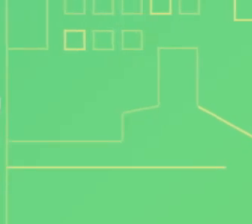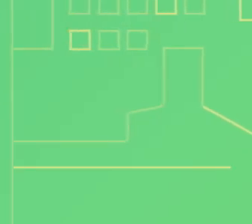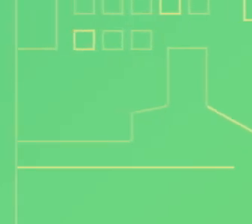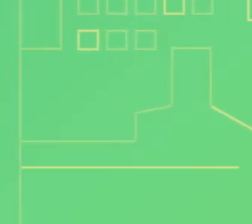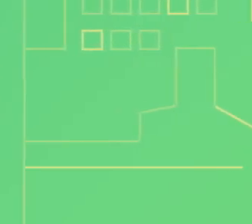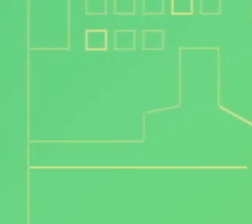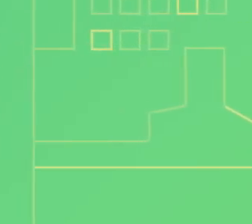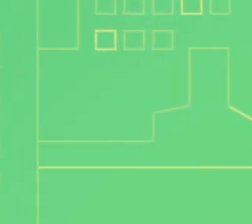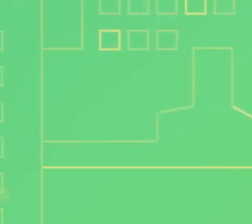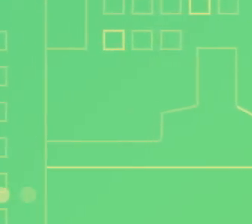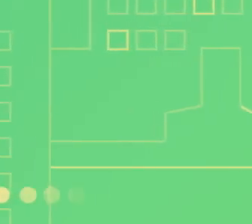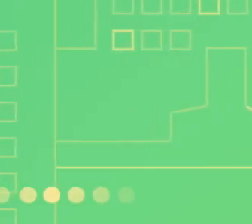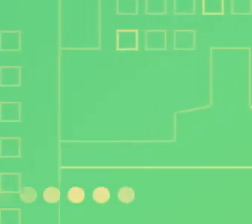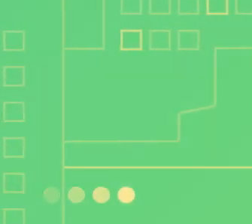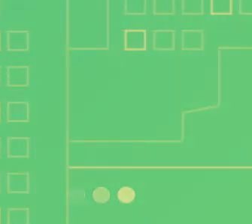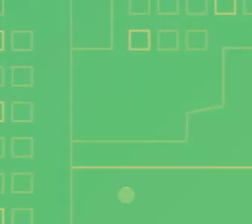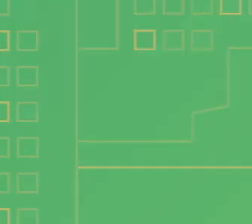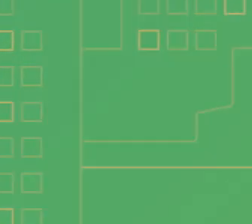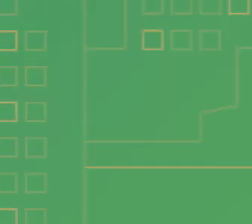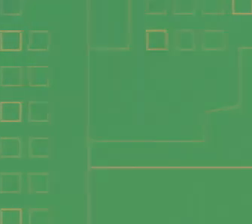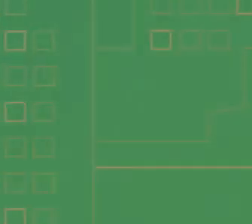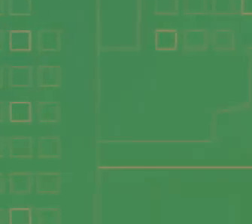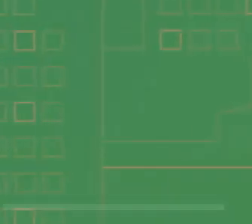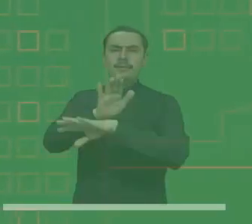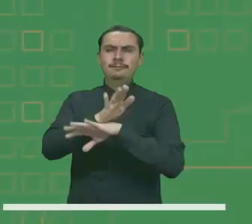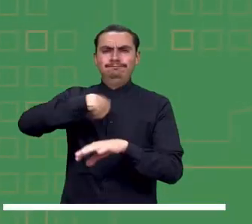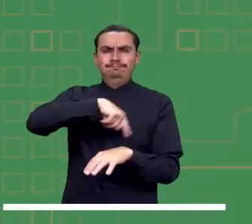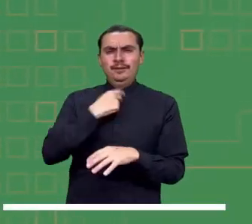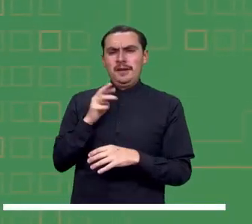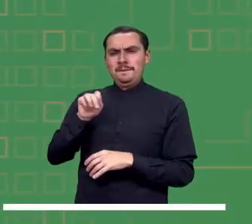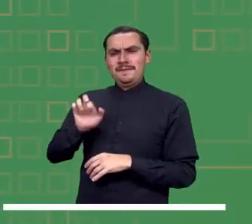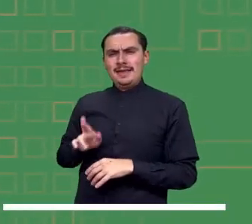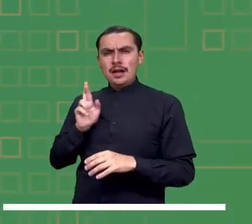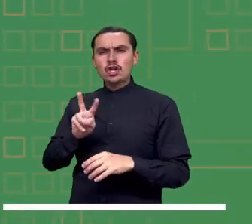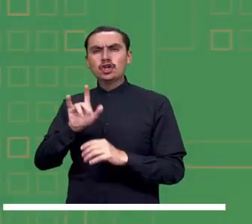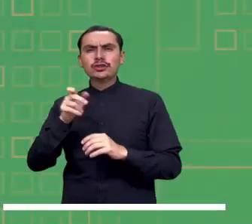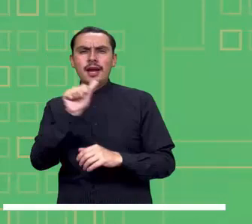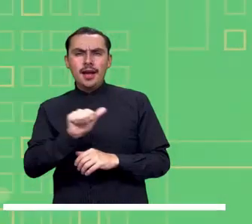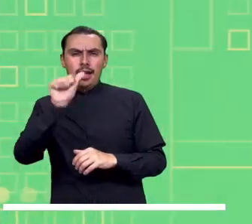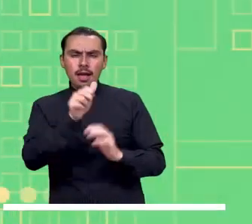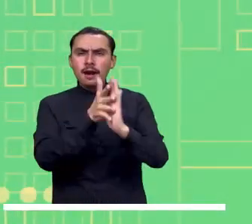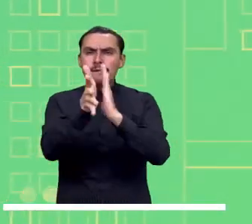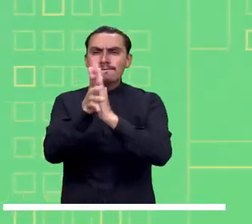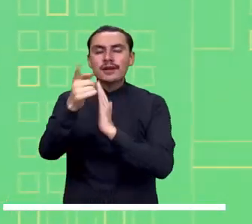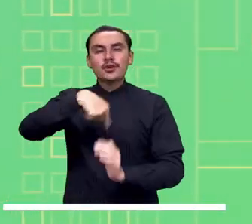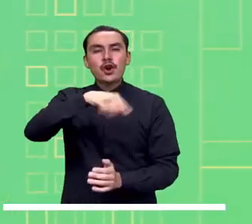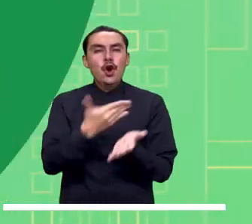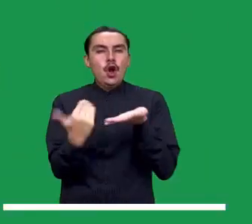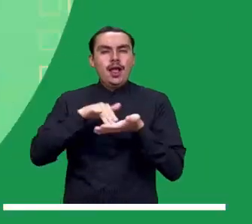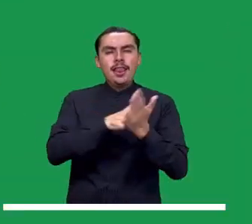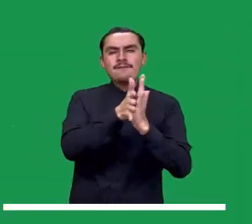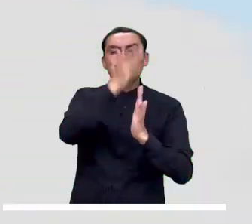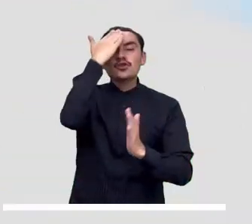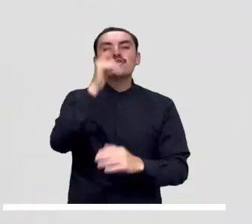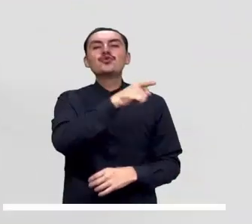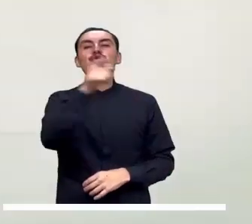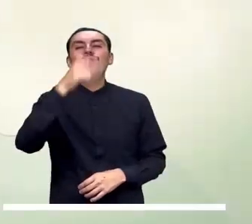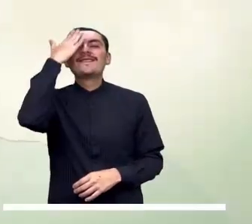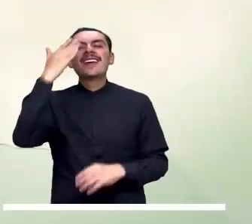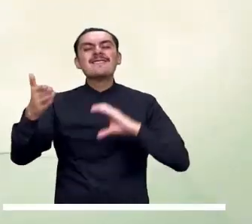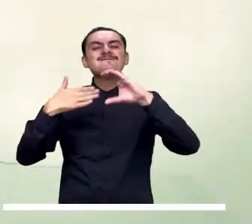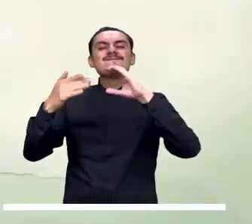Para esta tarde les traemos la información más reciente que nos llega desde nuestros centros de monitoreo meteorológico.